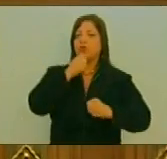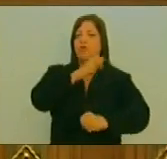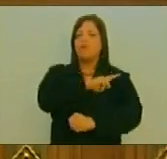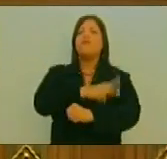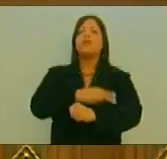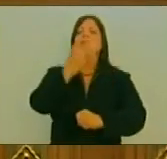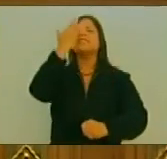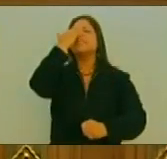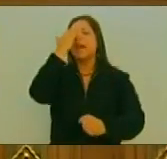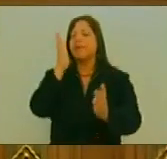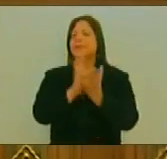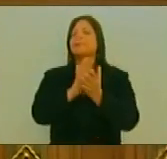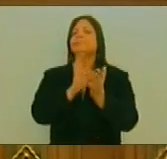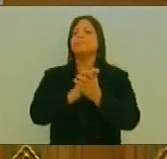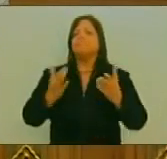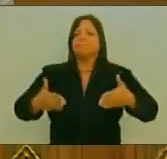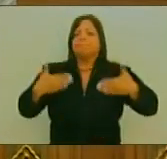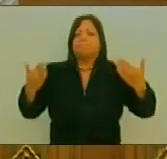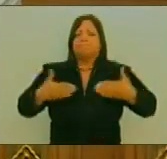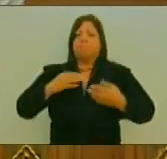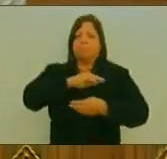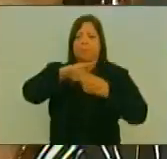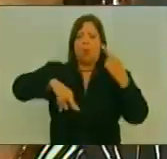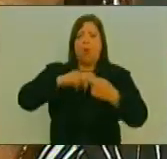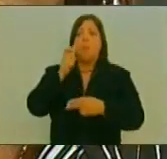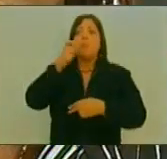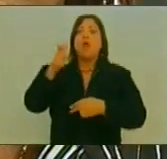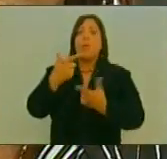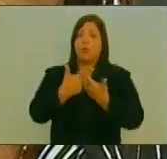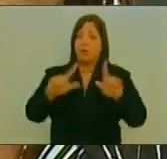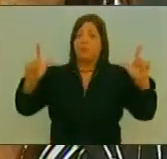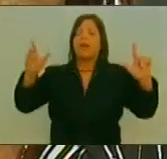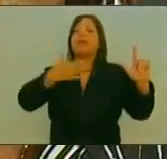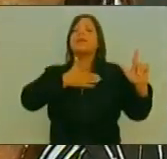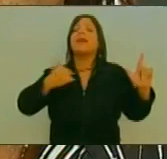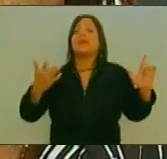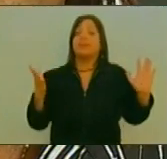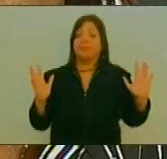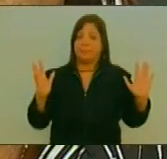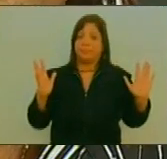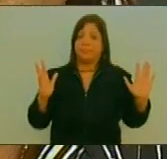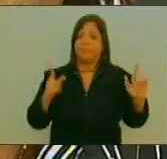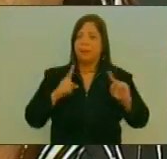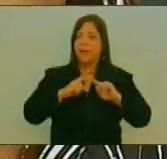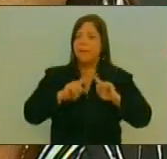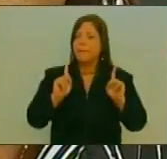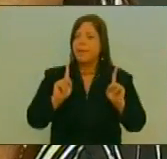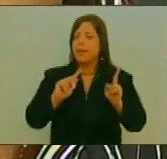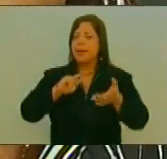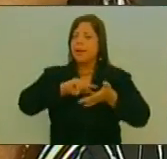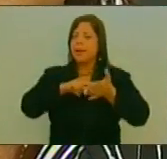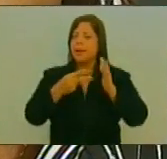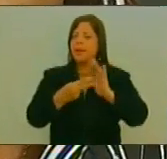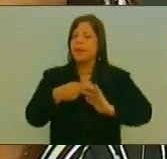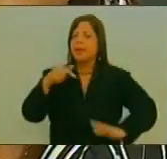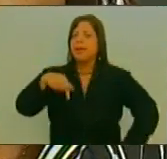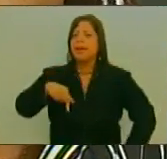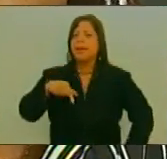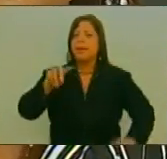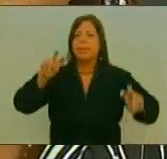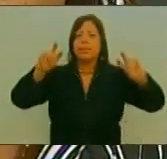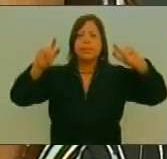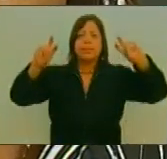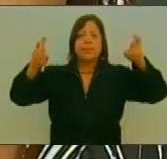haciendo Inspira a los trabajadores Y a los pueblos Que luchan Por su liberación Pero El hecho Que él haya escogido Esos temas